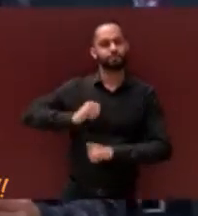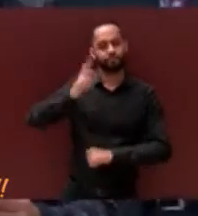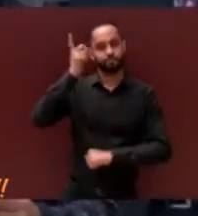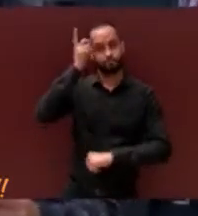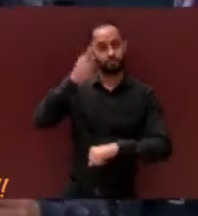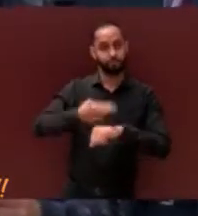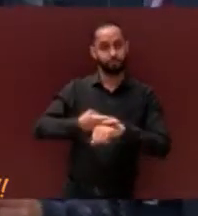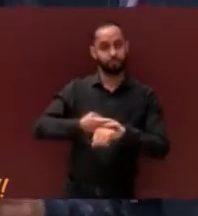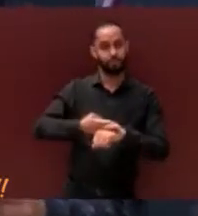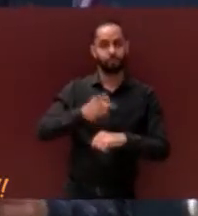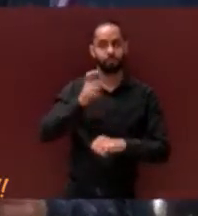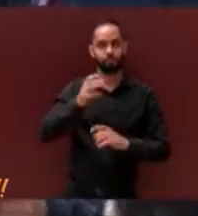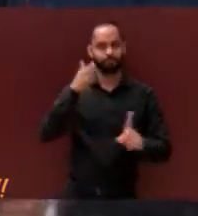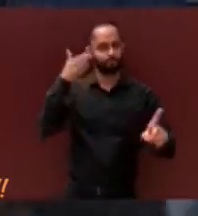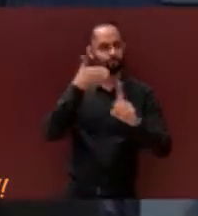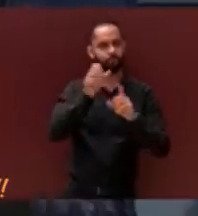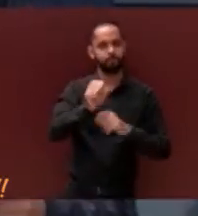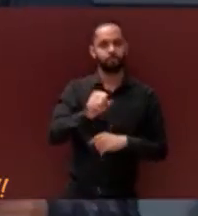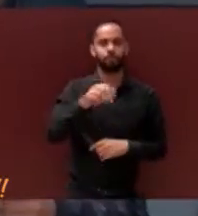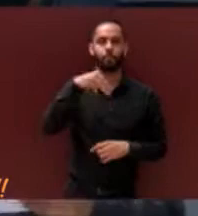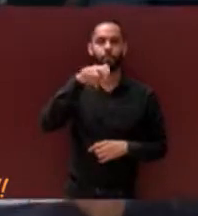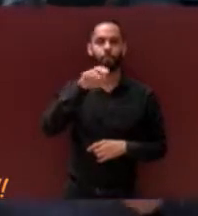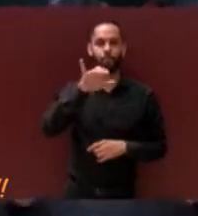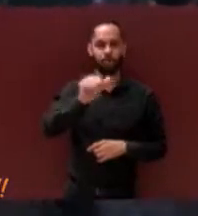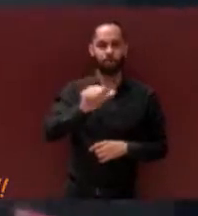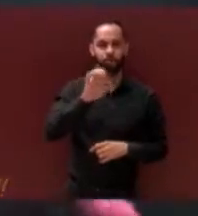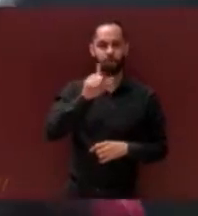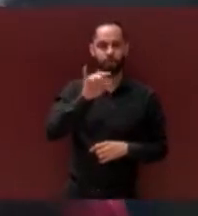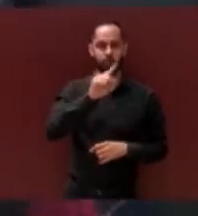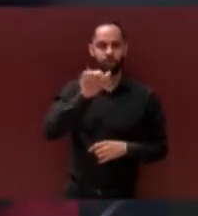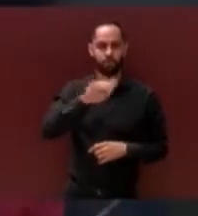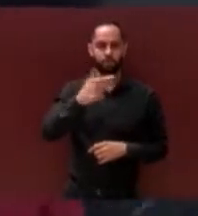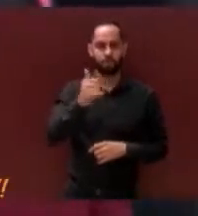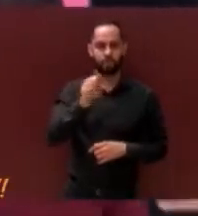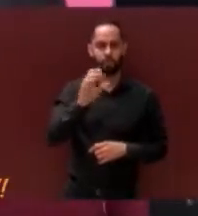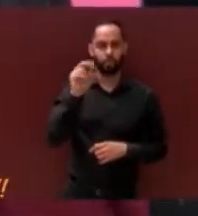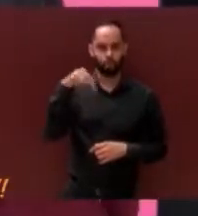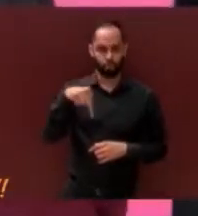Determinación, la licenciada Mónica Elizabeth Gajón García.